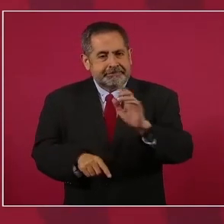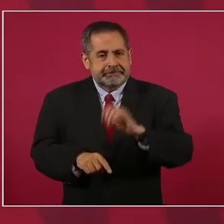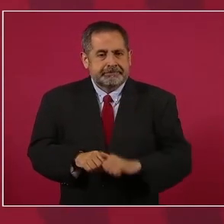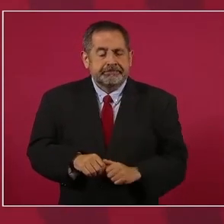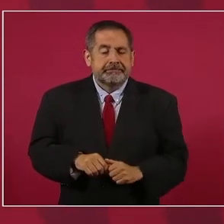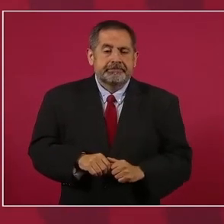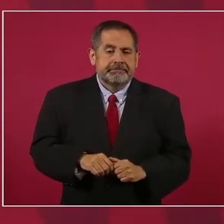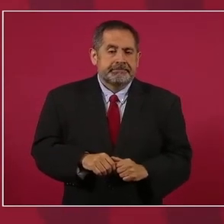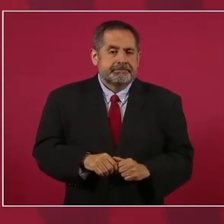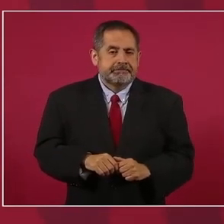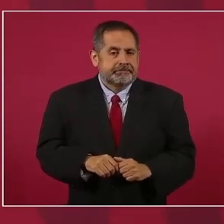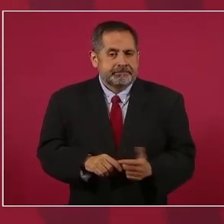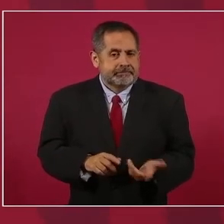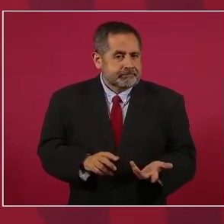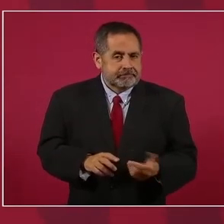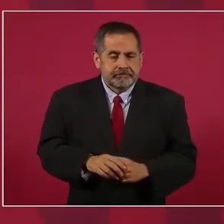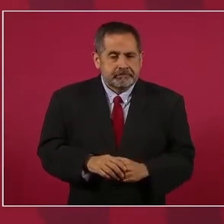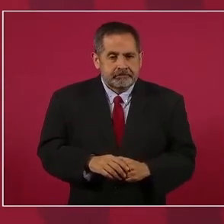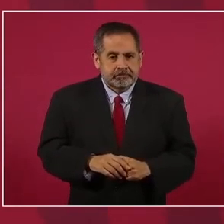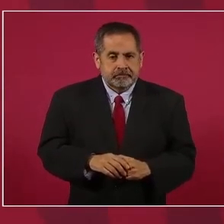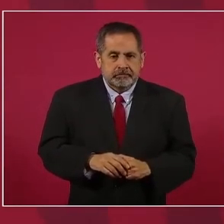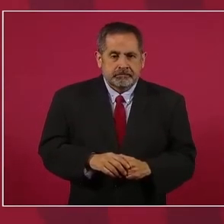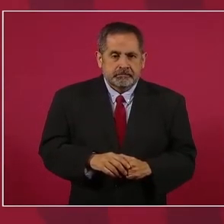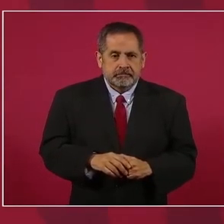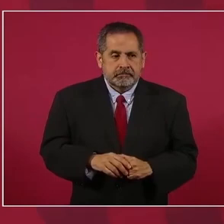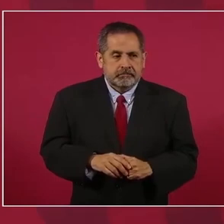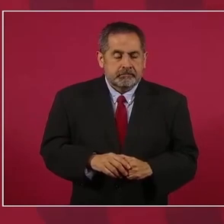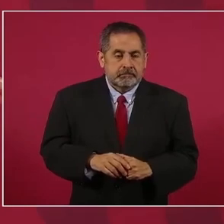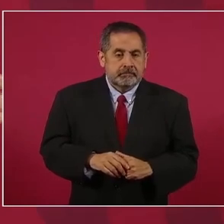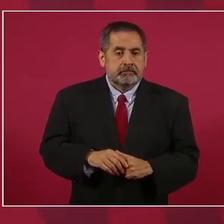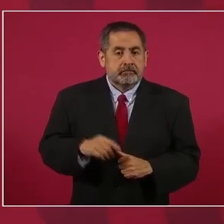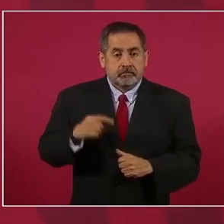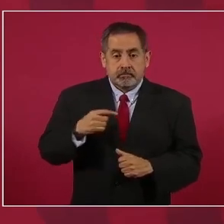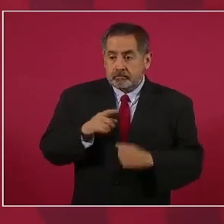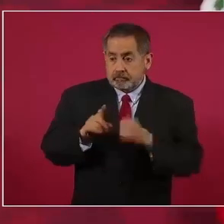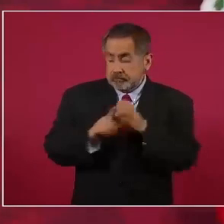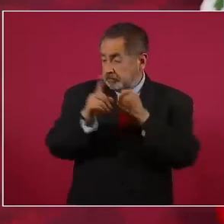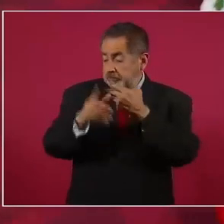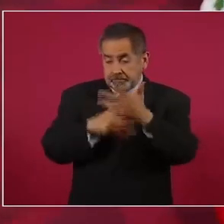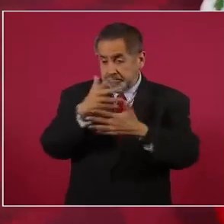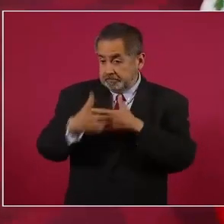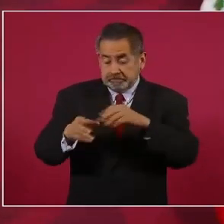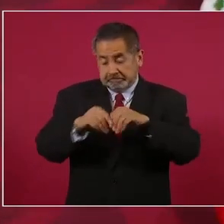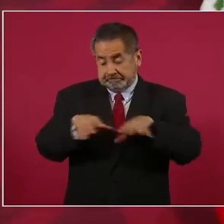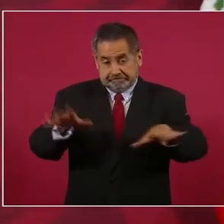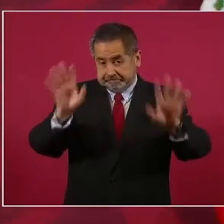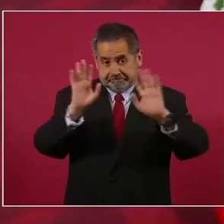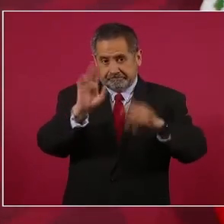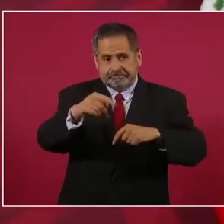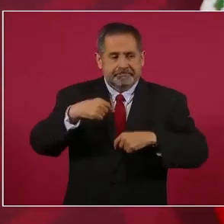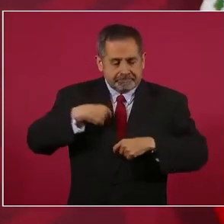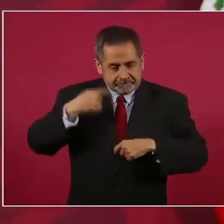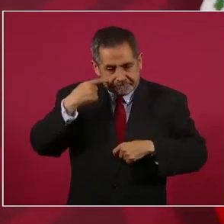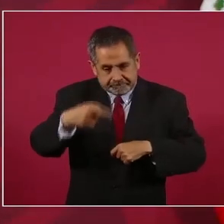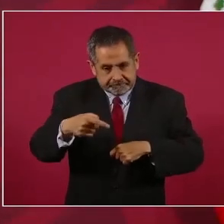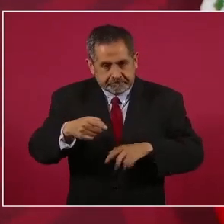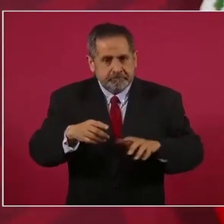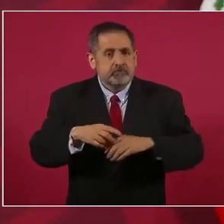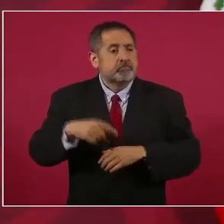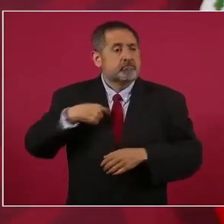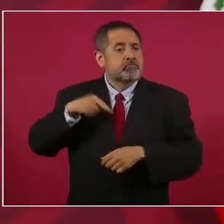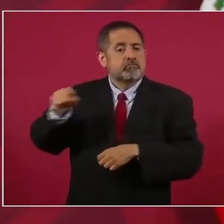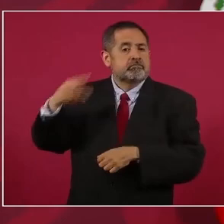Y estaba yo cuando desataron todo esto en